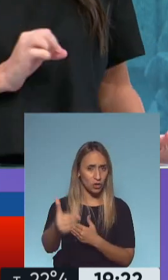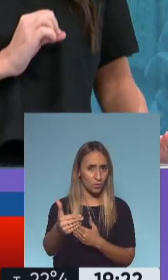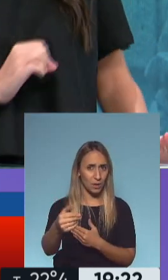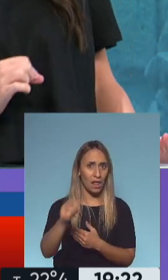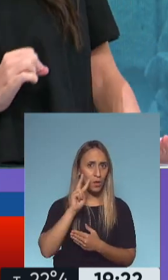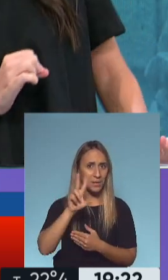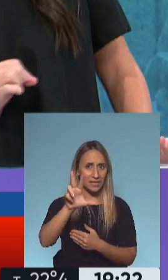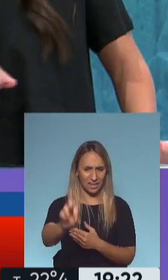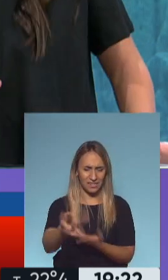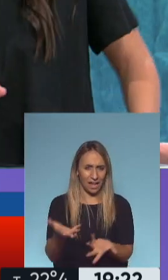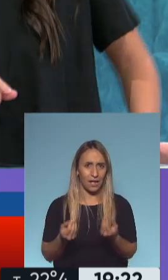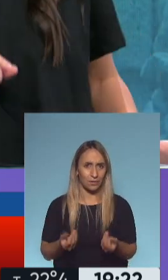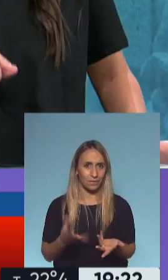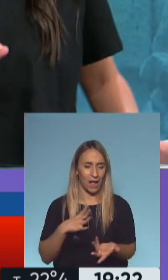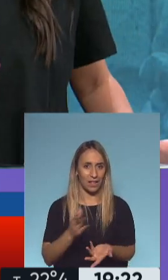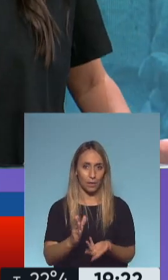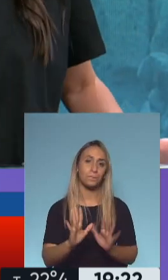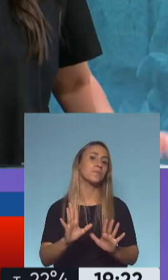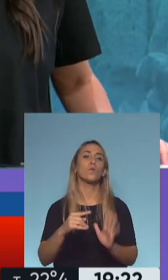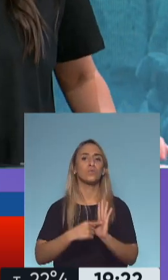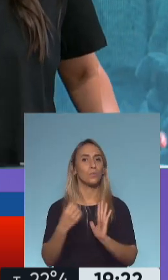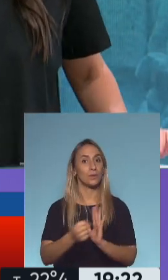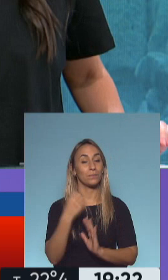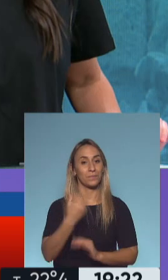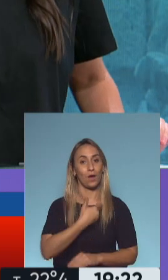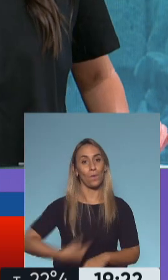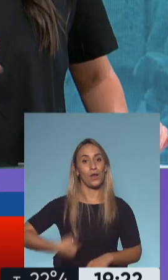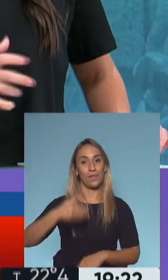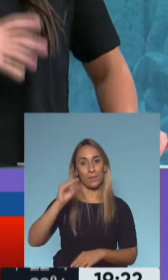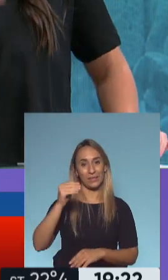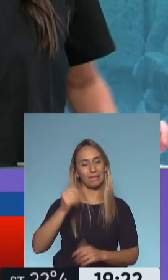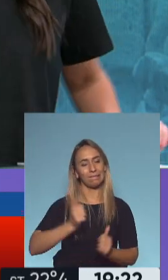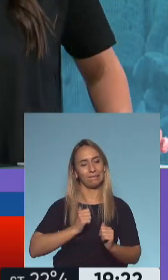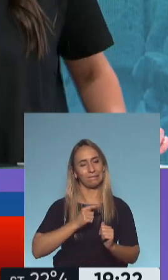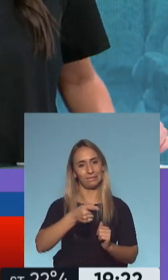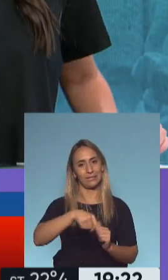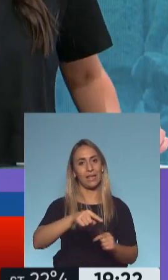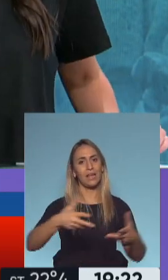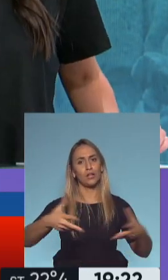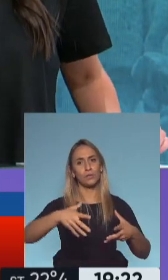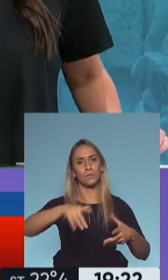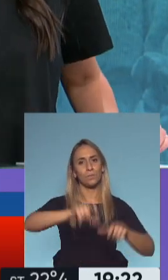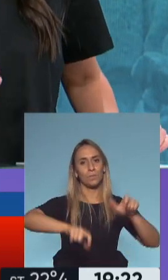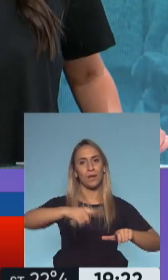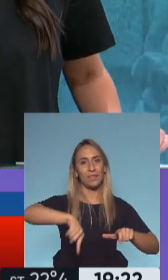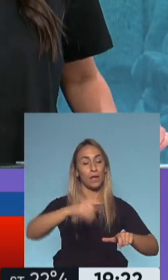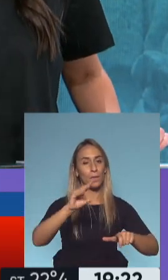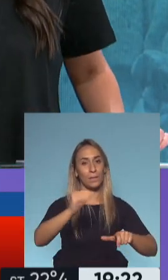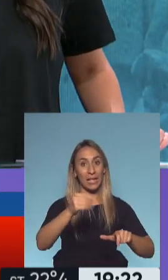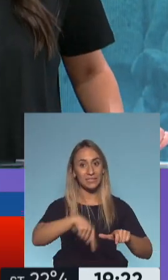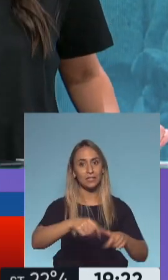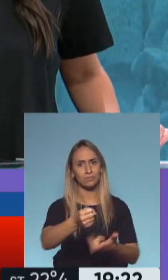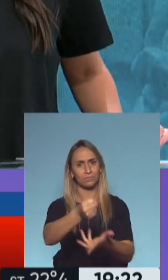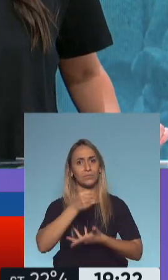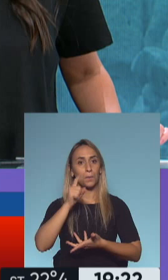dato importante. ¿Por qué? Porque el gobierno brasileño espera que la comunidad internacional, a través de distintos fondos, le aporten mil